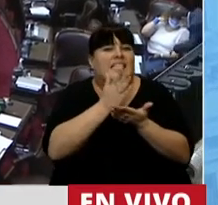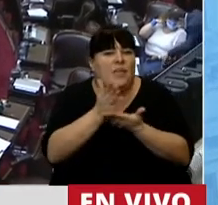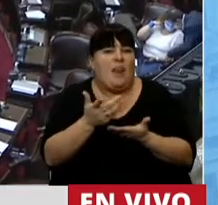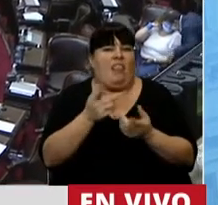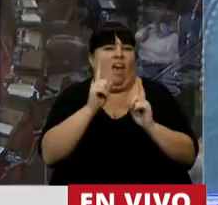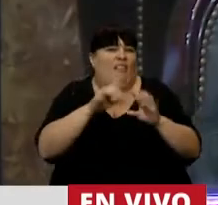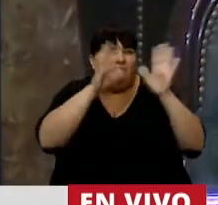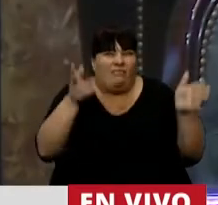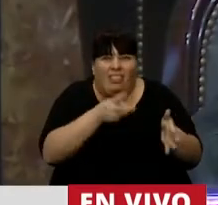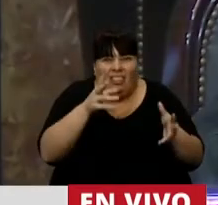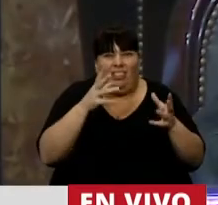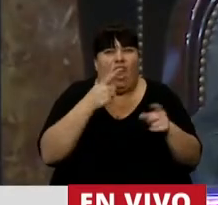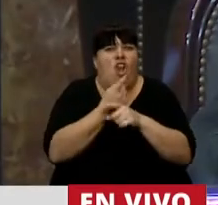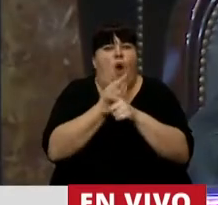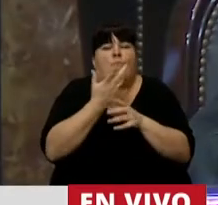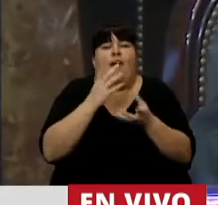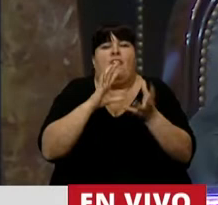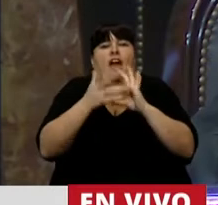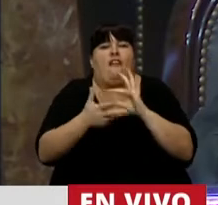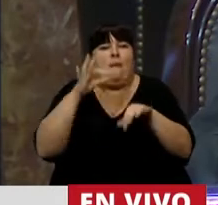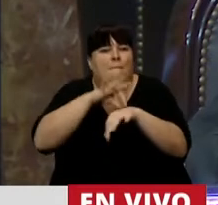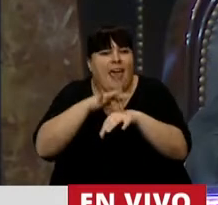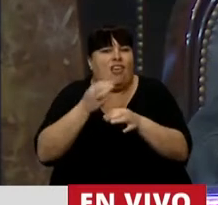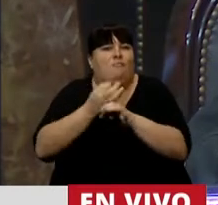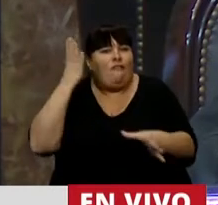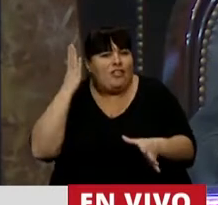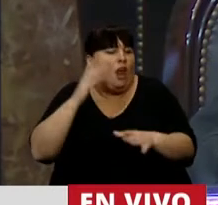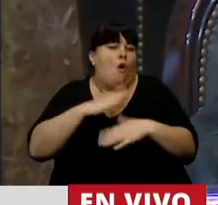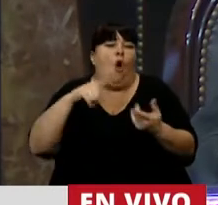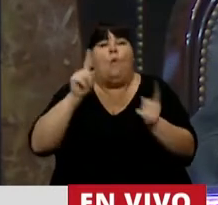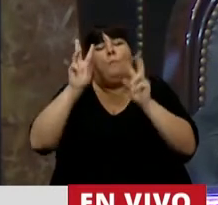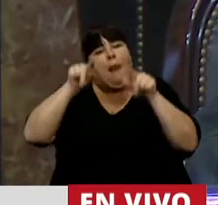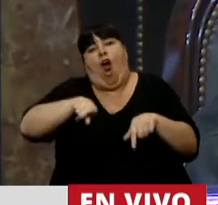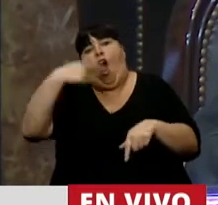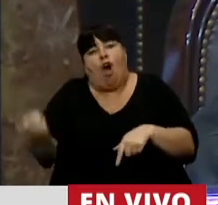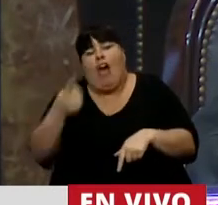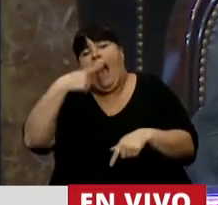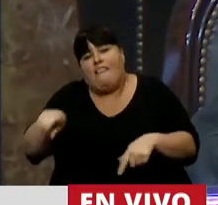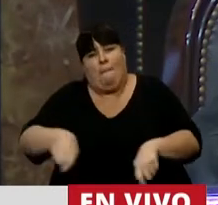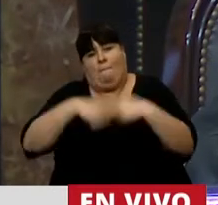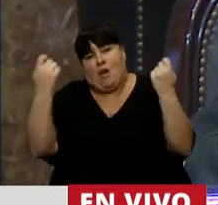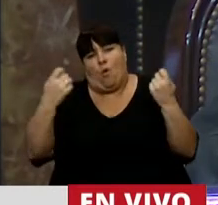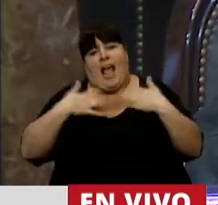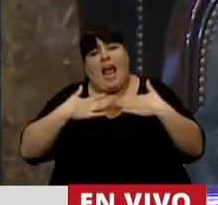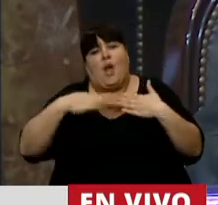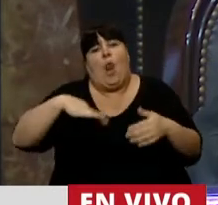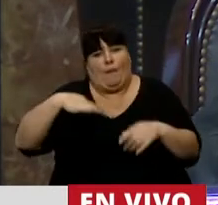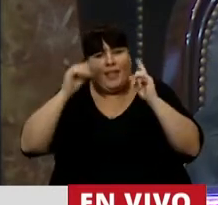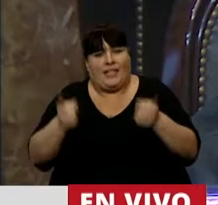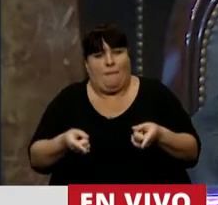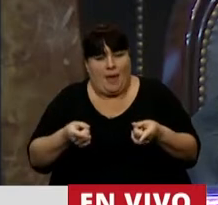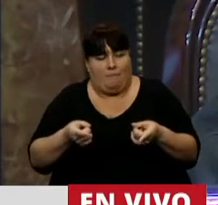precariedad. Privadas de acceder a mecanismos médicos o profesionales acuden a otros procedimientos que terminan perjudicando gravemente su salud y su vida.